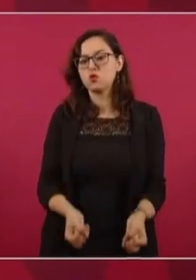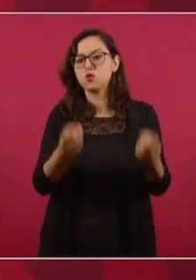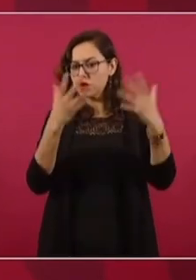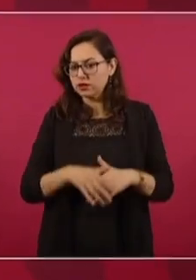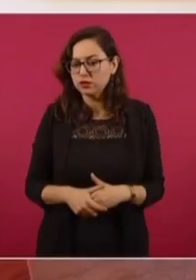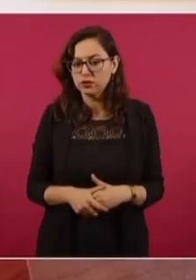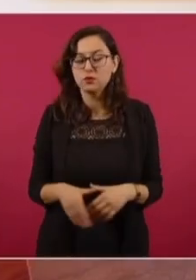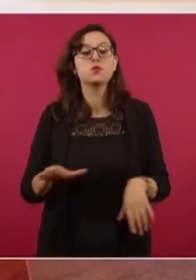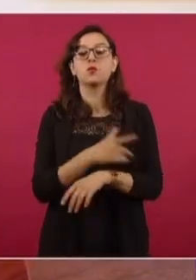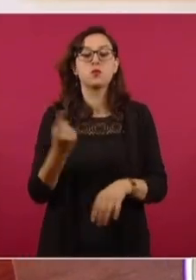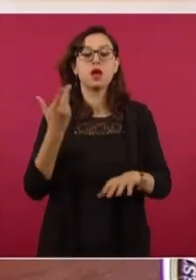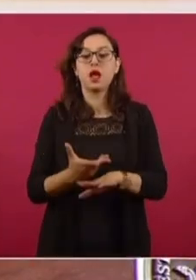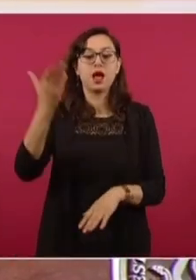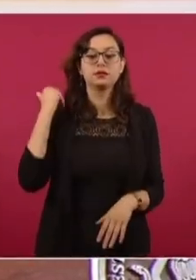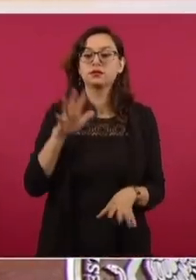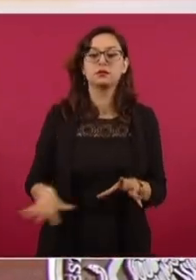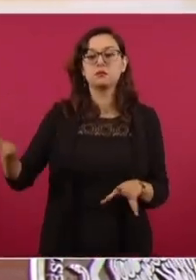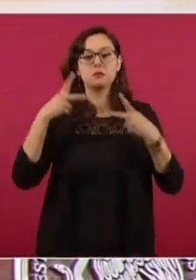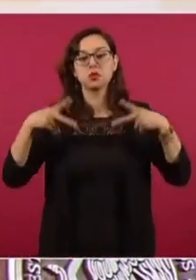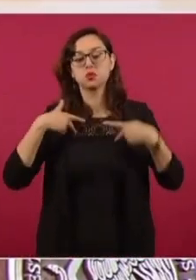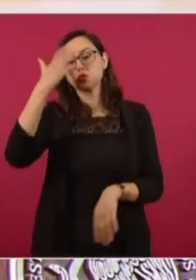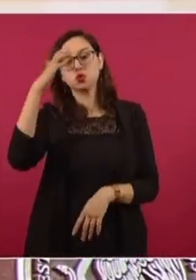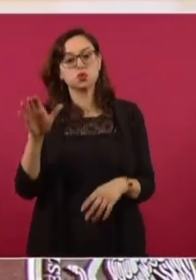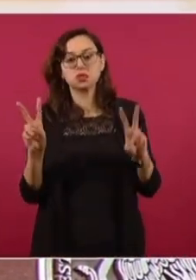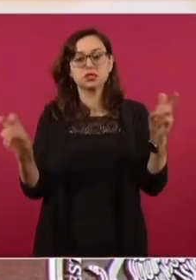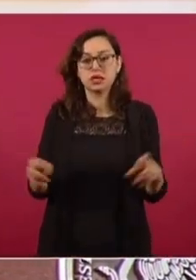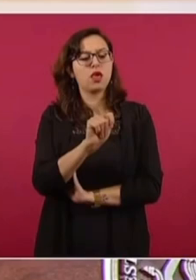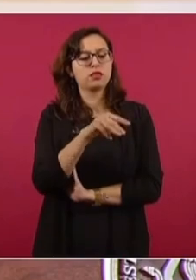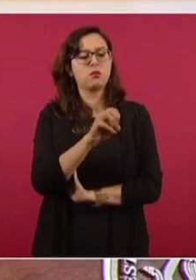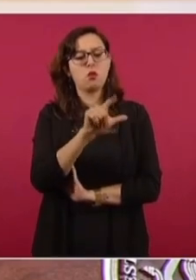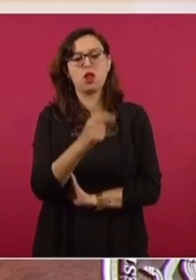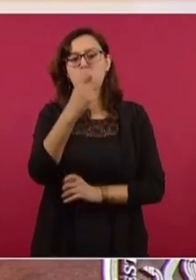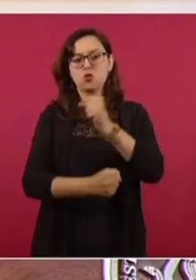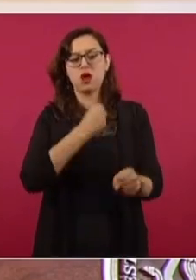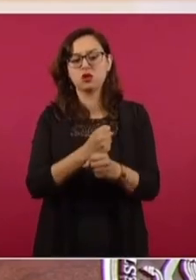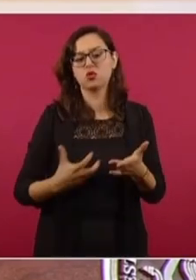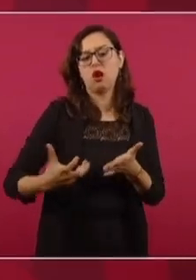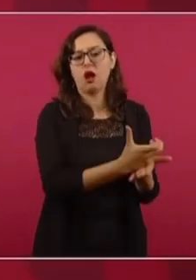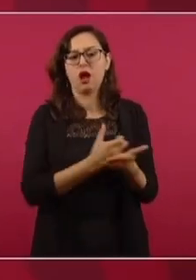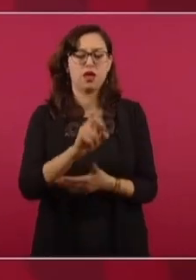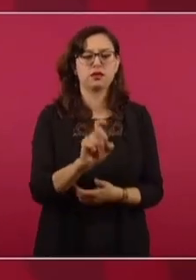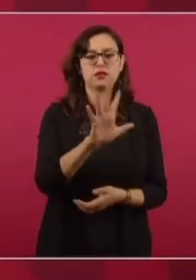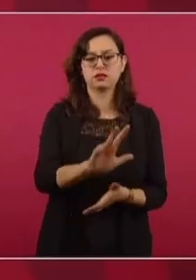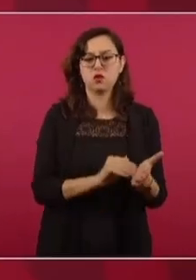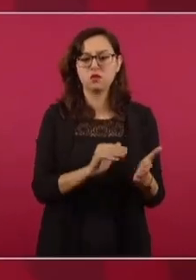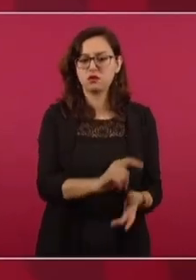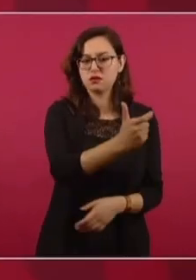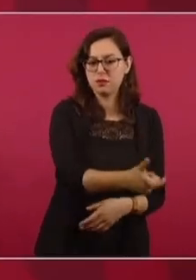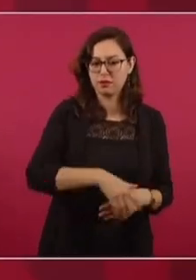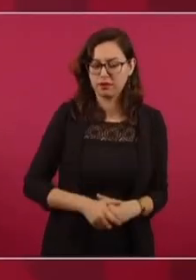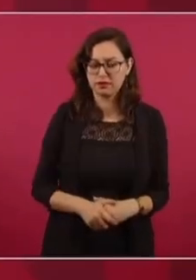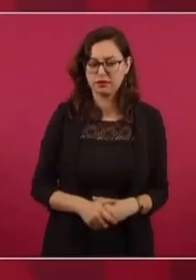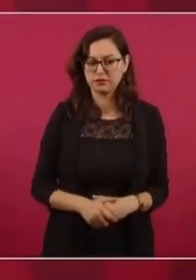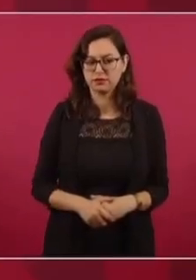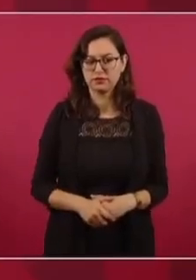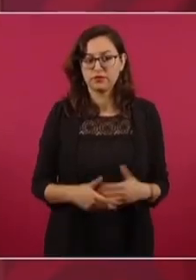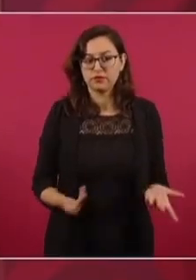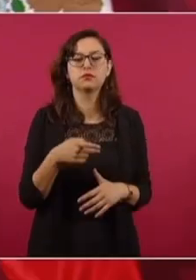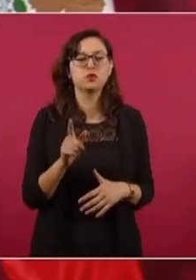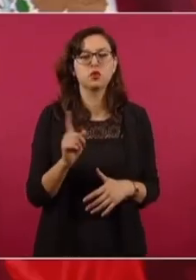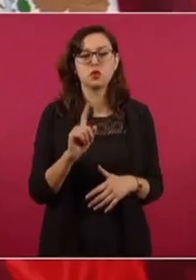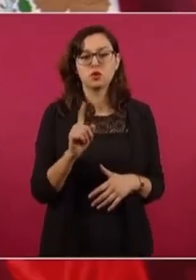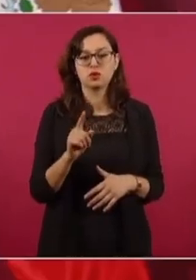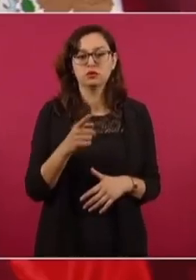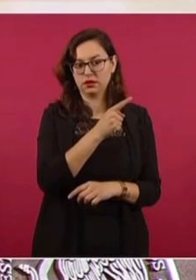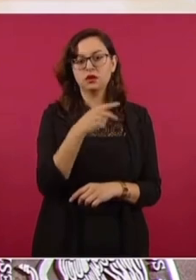sabía que Loret de Mola ganaba 3... Al año, yo pregunto cuánto gana Krause,